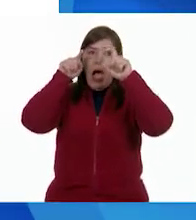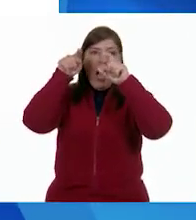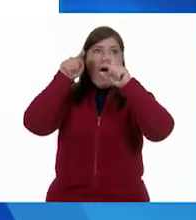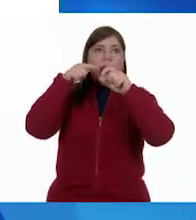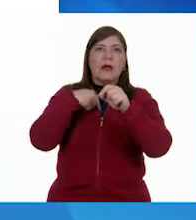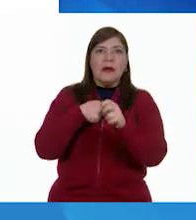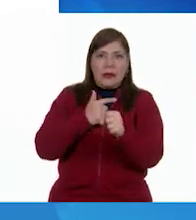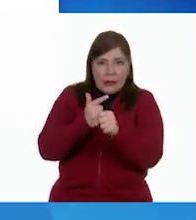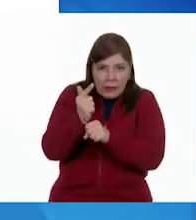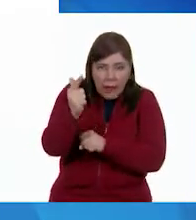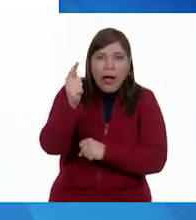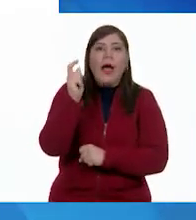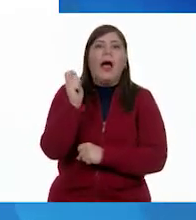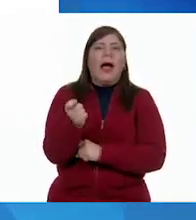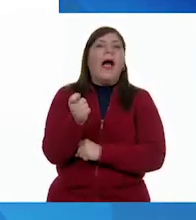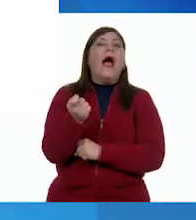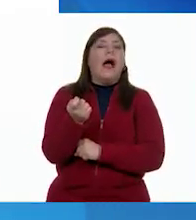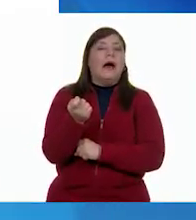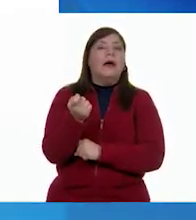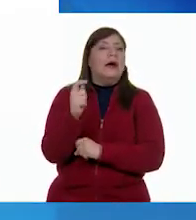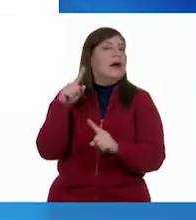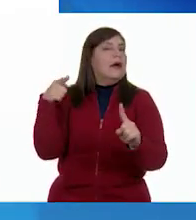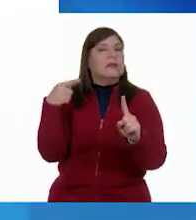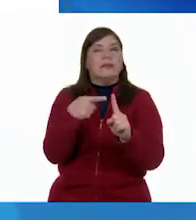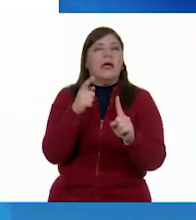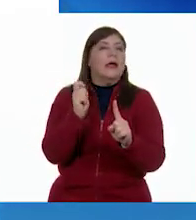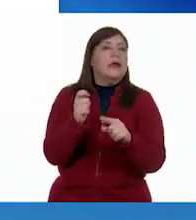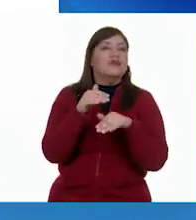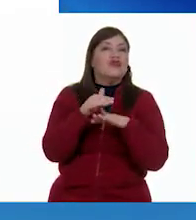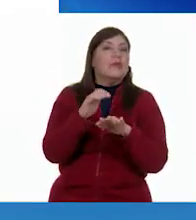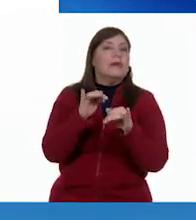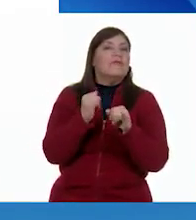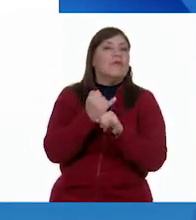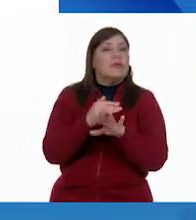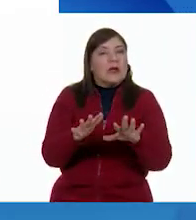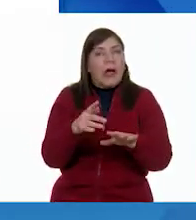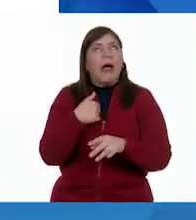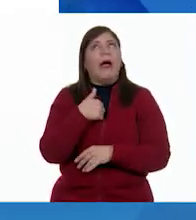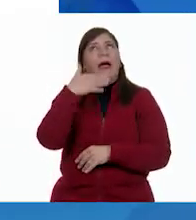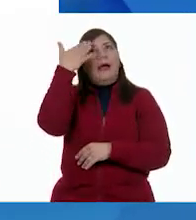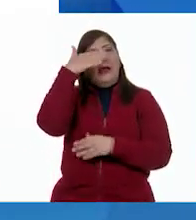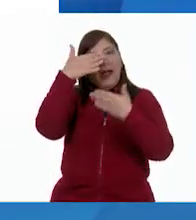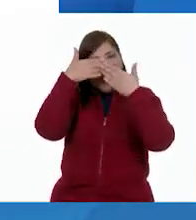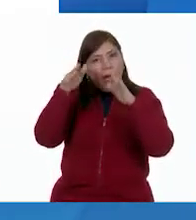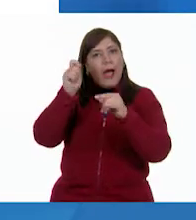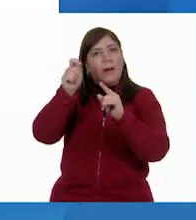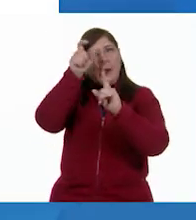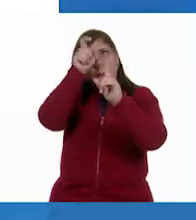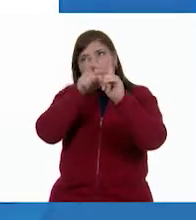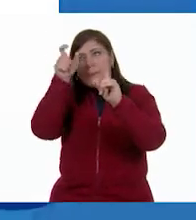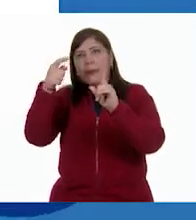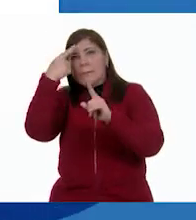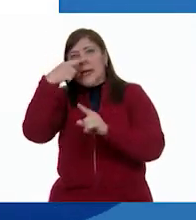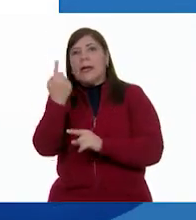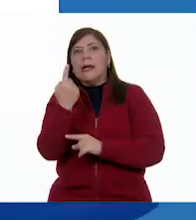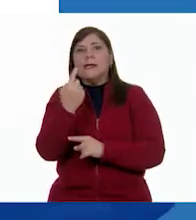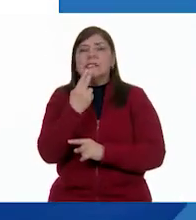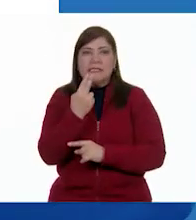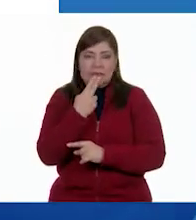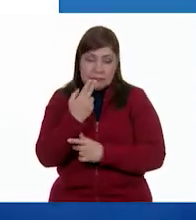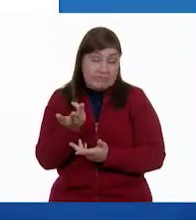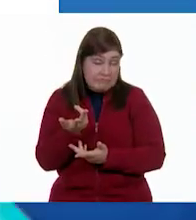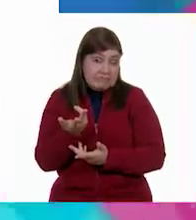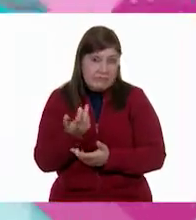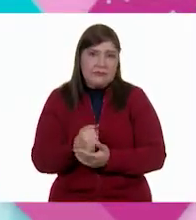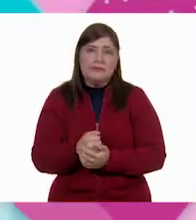identificar rápidamente de qué es lo que estamos hablando y queremos dar a conocer por medio de nuestra gráfica de barras. ¿Qué te parece? Exactamente,